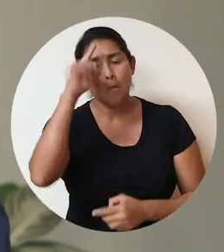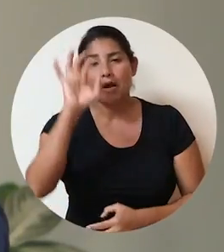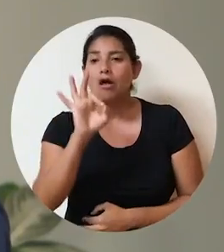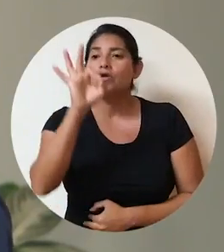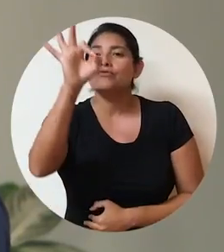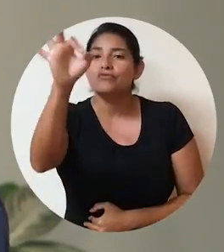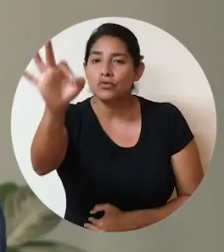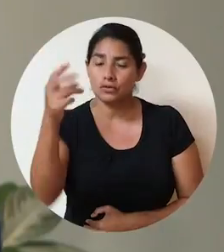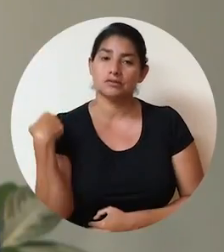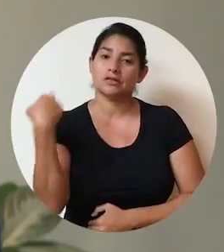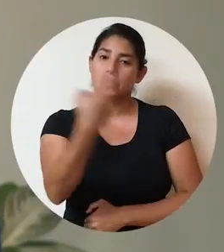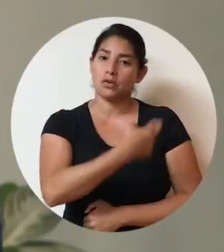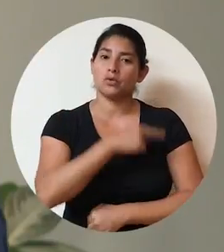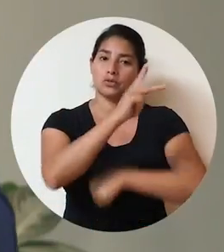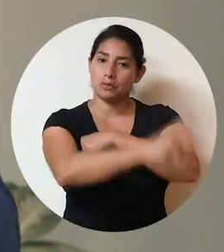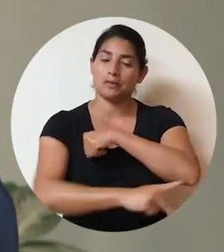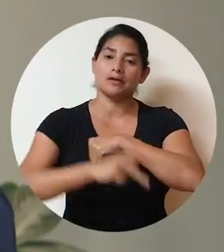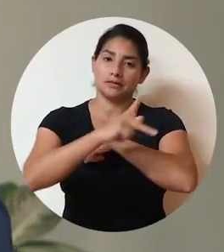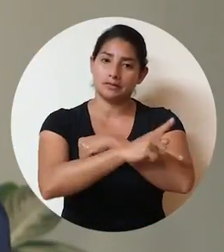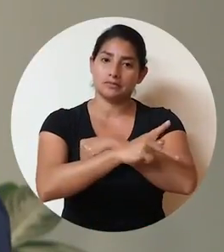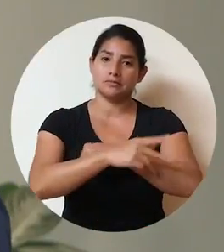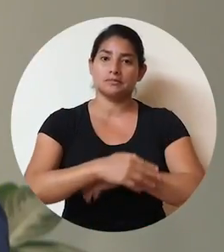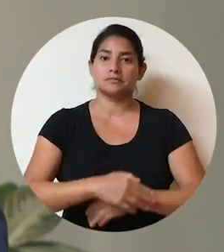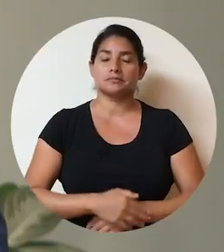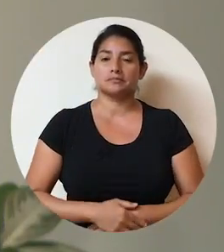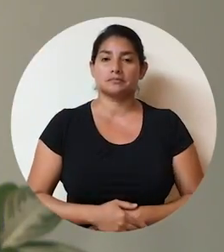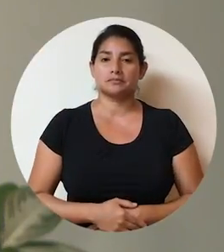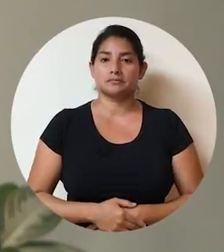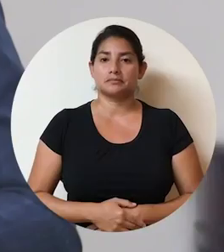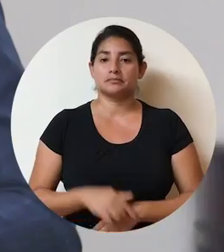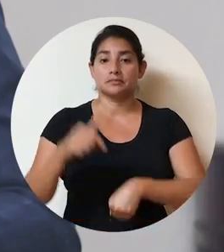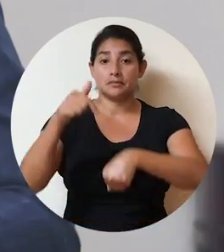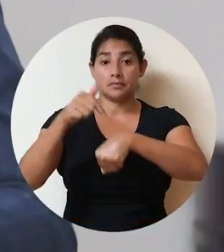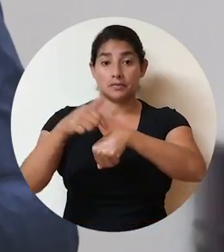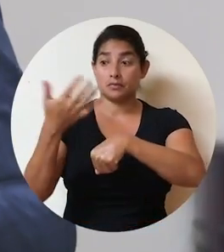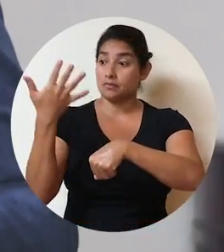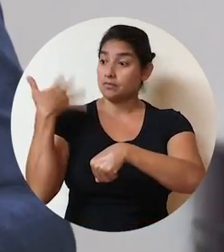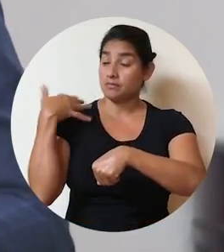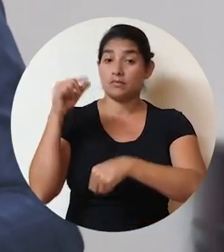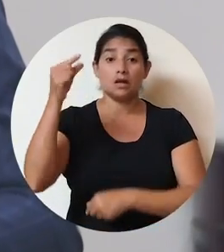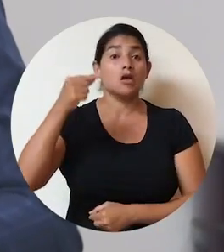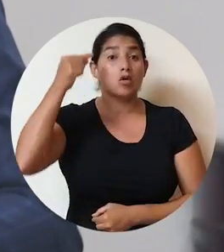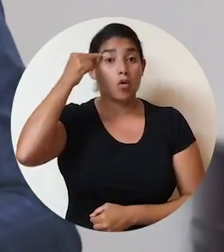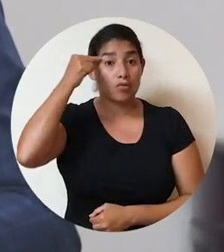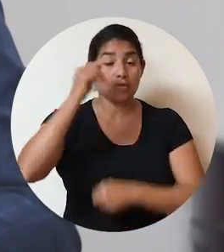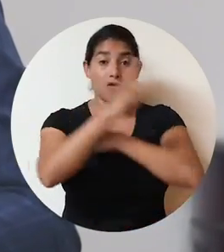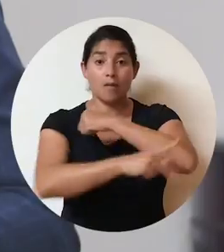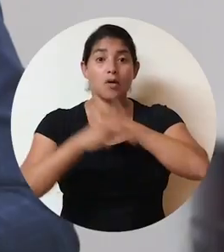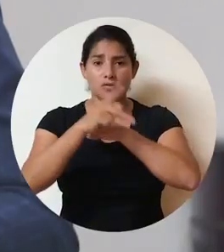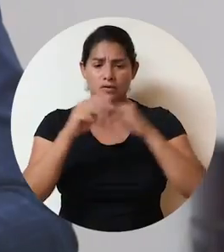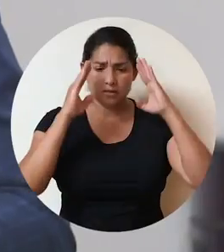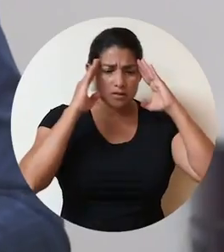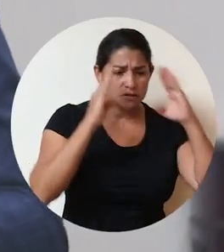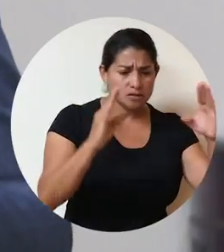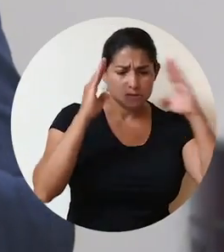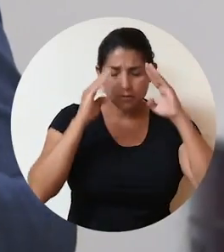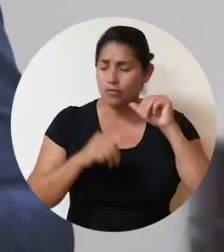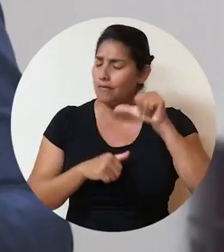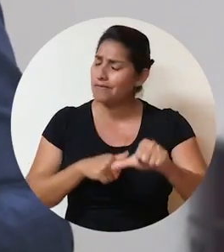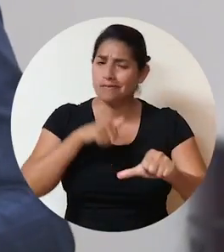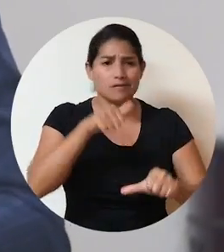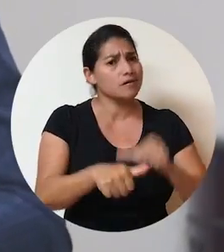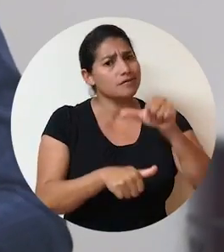para el futuro de nuestro país. En días pasados, el gobierno de la República